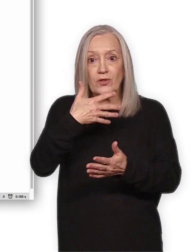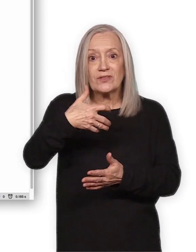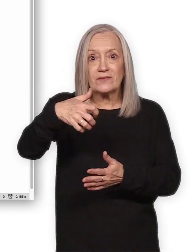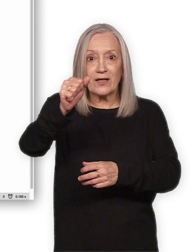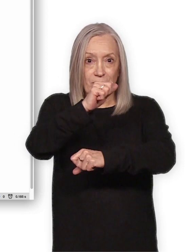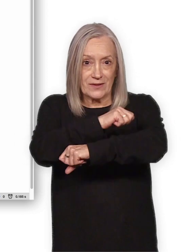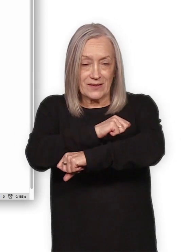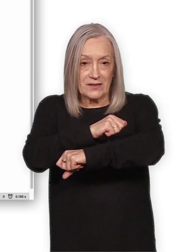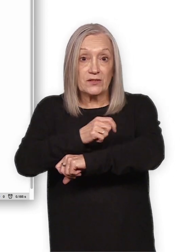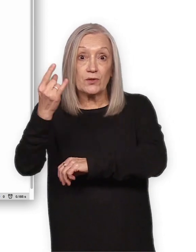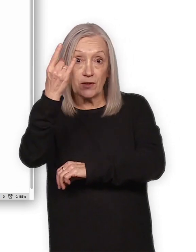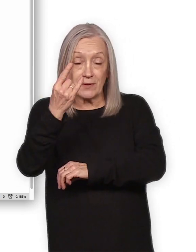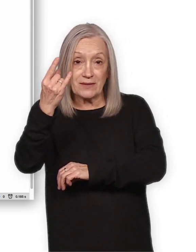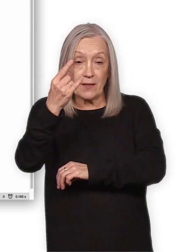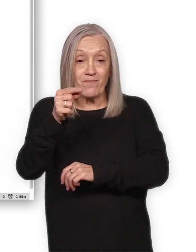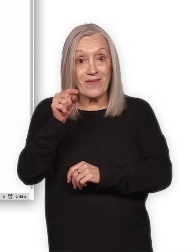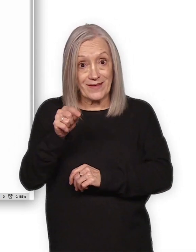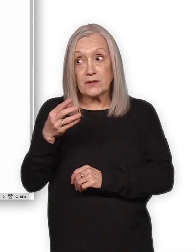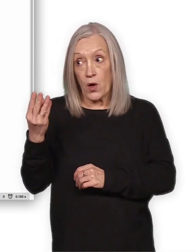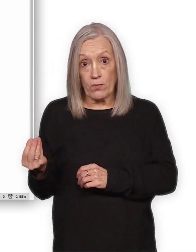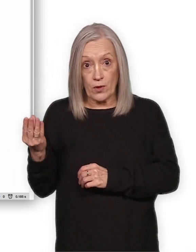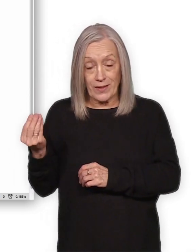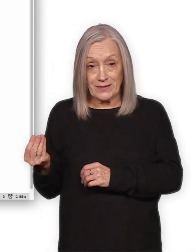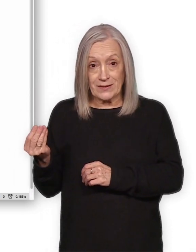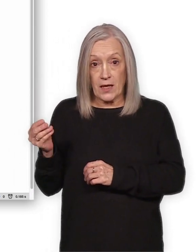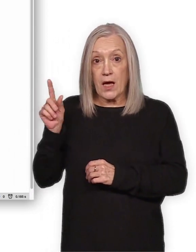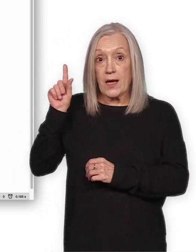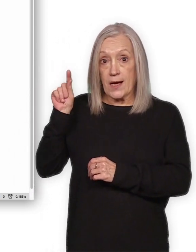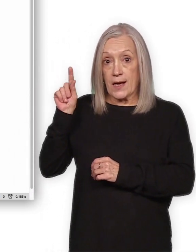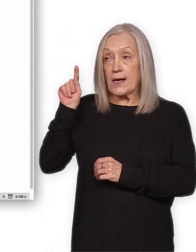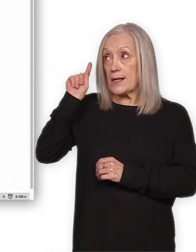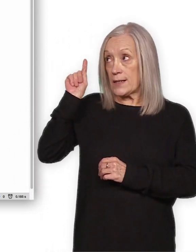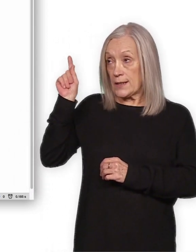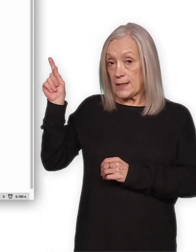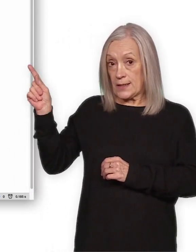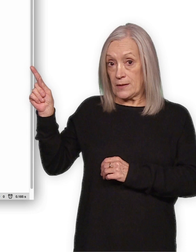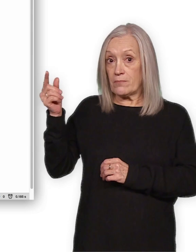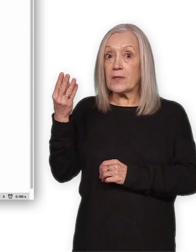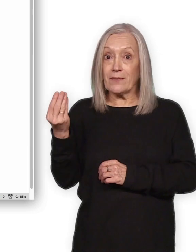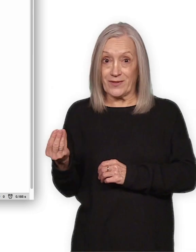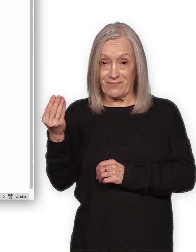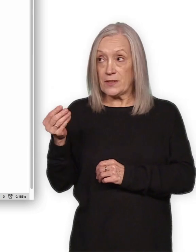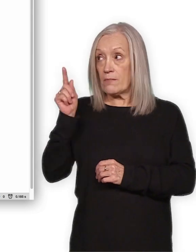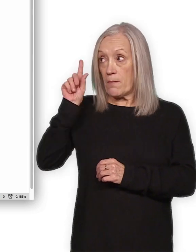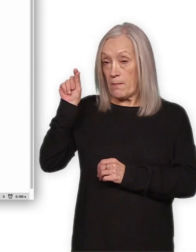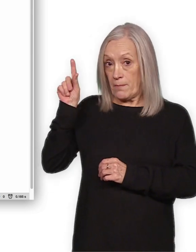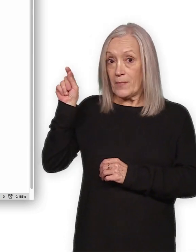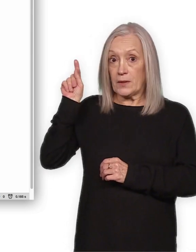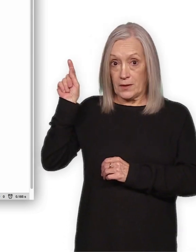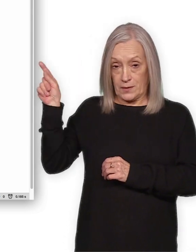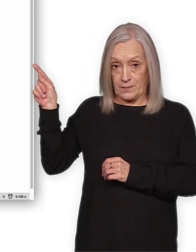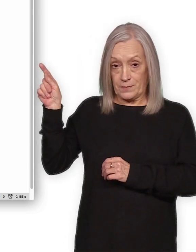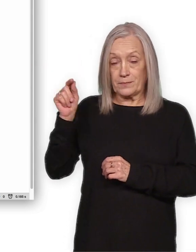de un comprobante para ser entregado donde corresponda. El mismo se obtiene presionando el botón imprimir que se